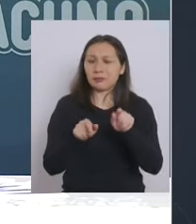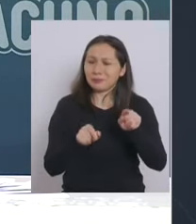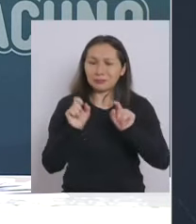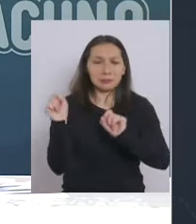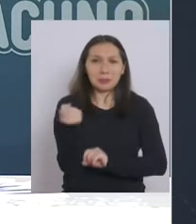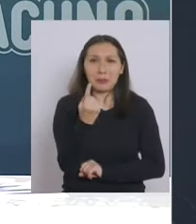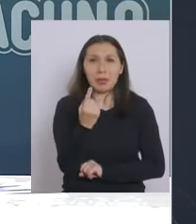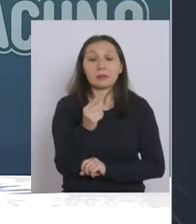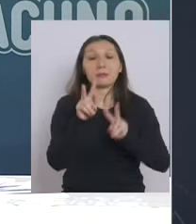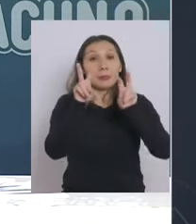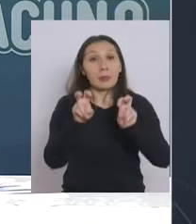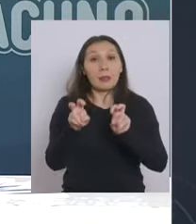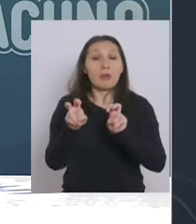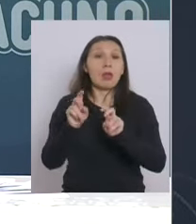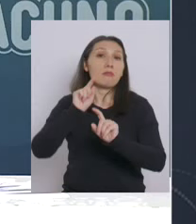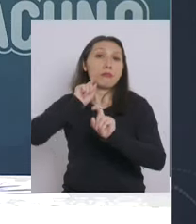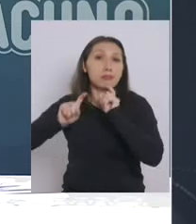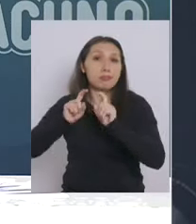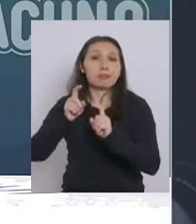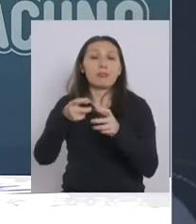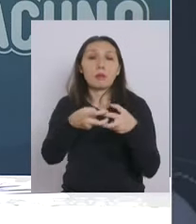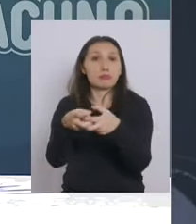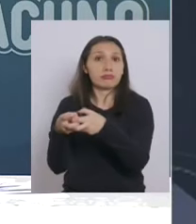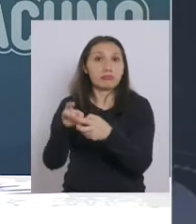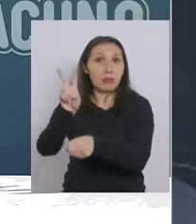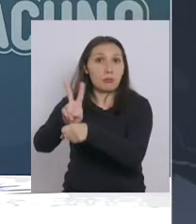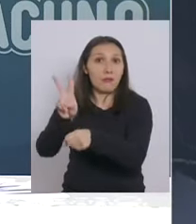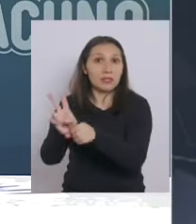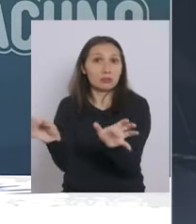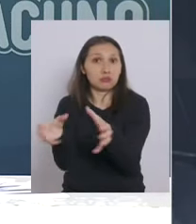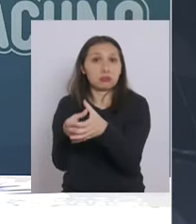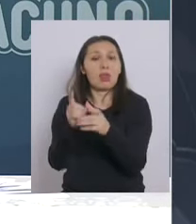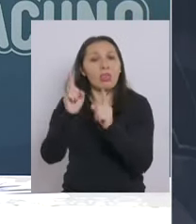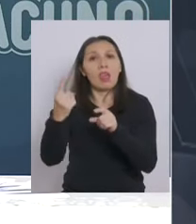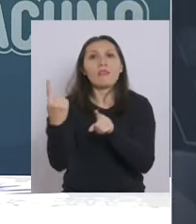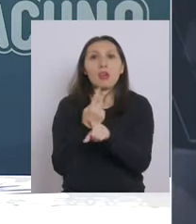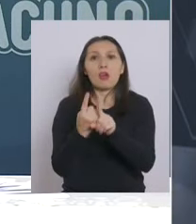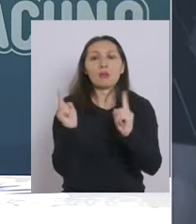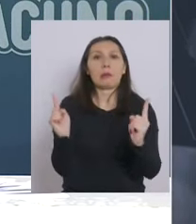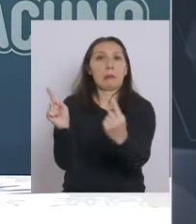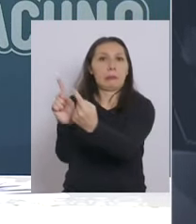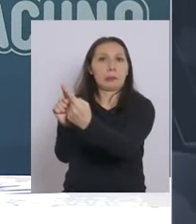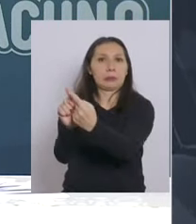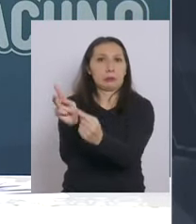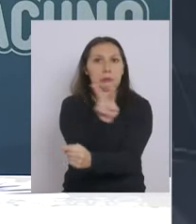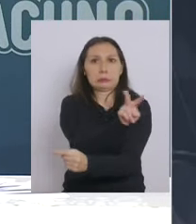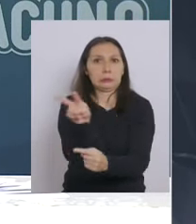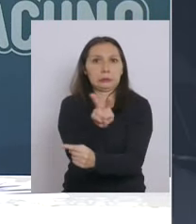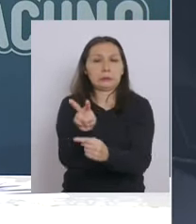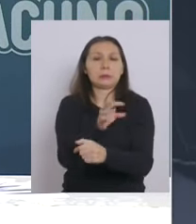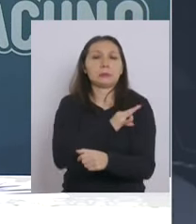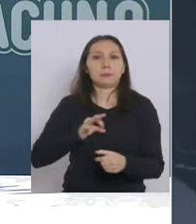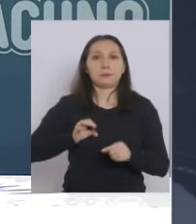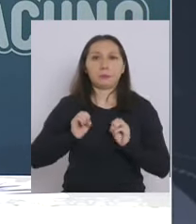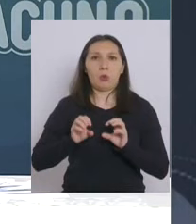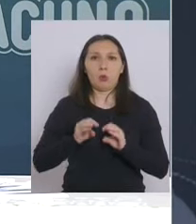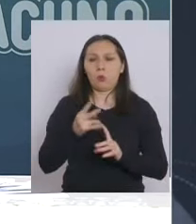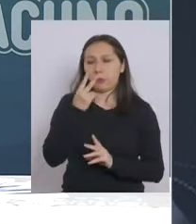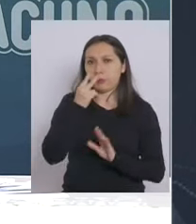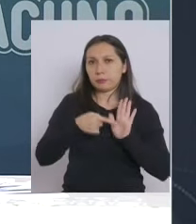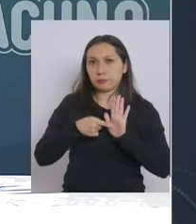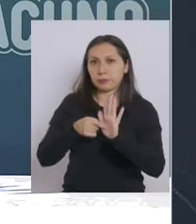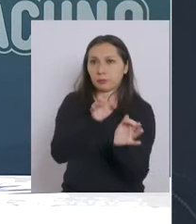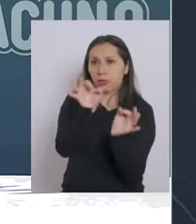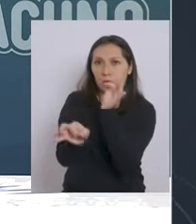con respecto a las críticas del colegio de profesores yo creo que ellos tienen que conversar con el ministro de educación y hacerle ver